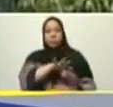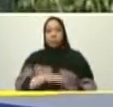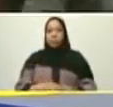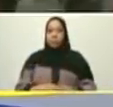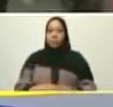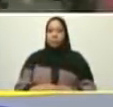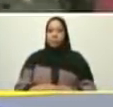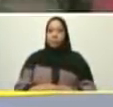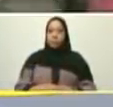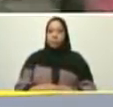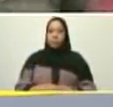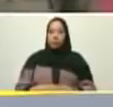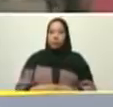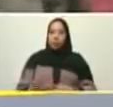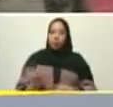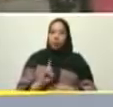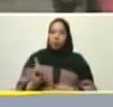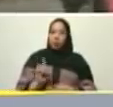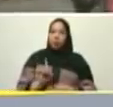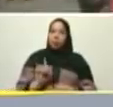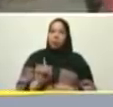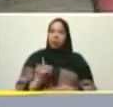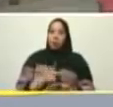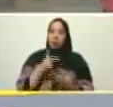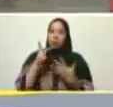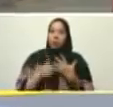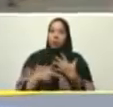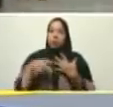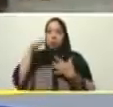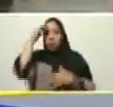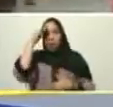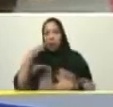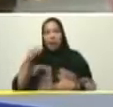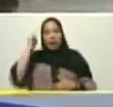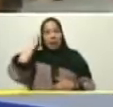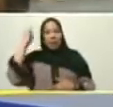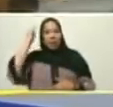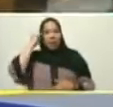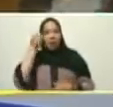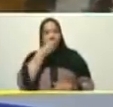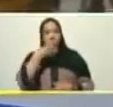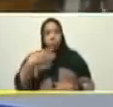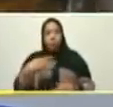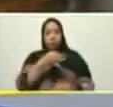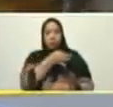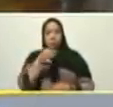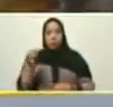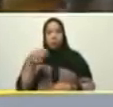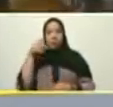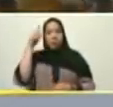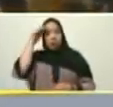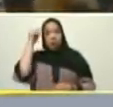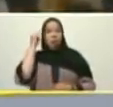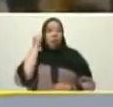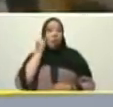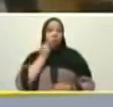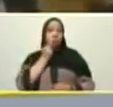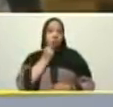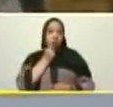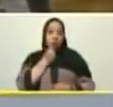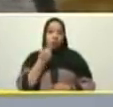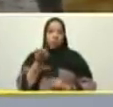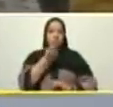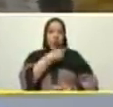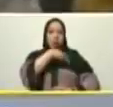Si no hubiera sido por la proeza del ejército de Bolívar, la contraofensiva imperial española